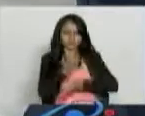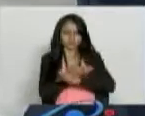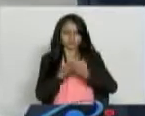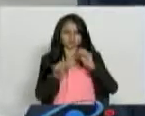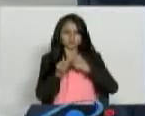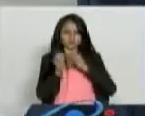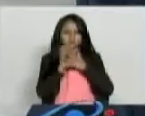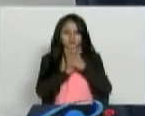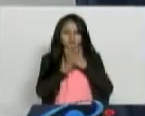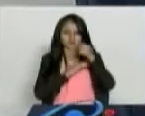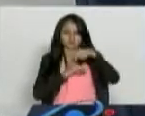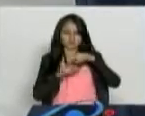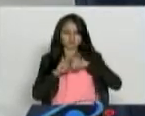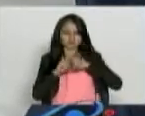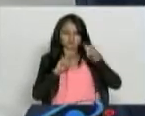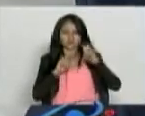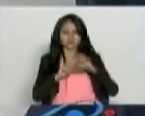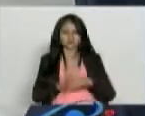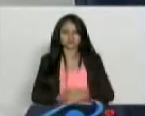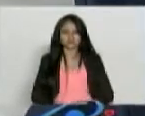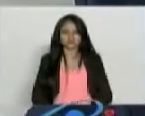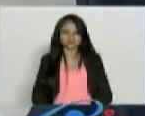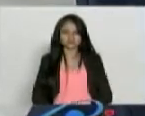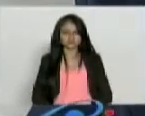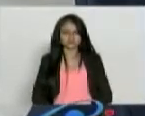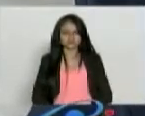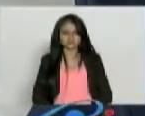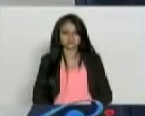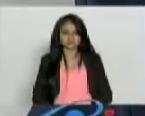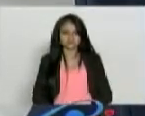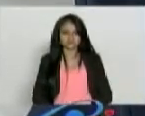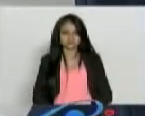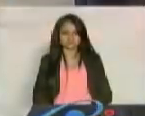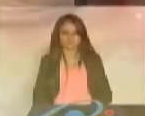y volvemos desde Manizales en directo Conexión Vital.